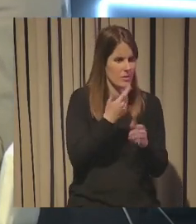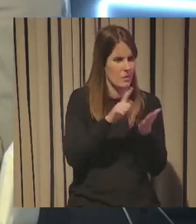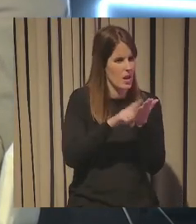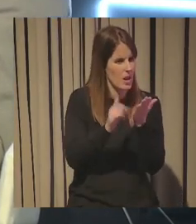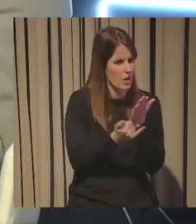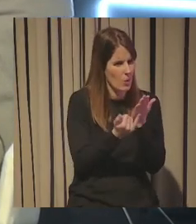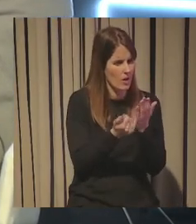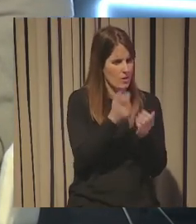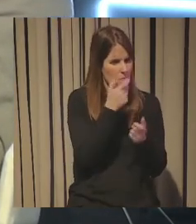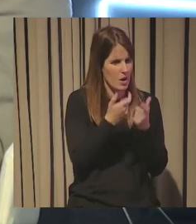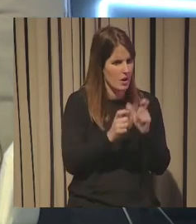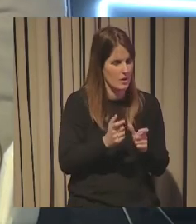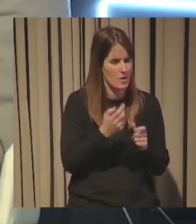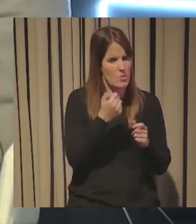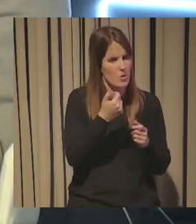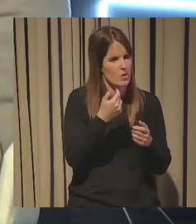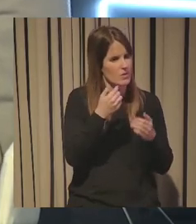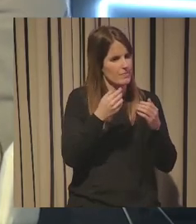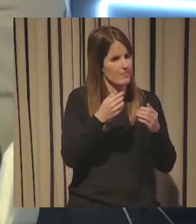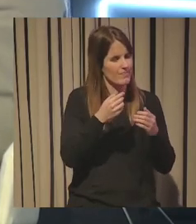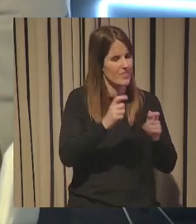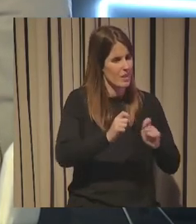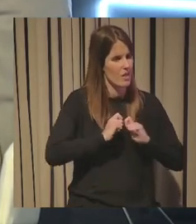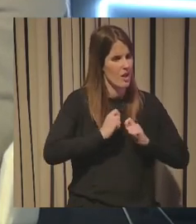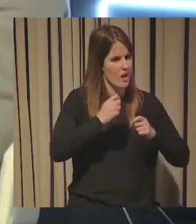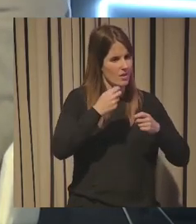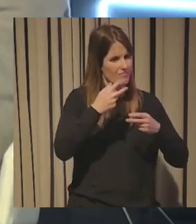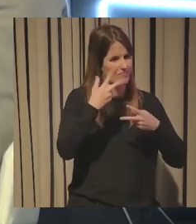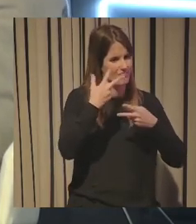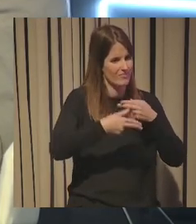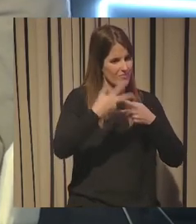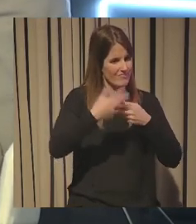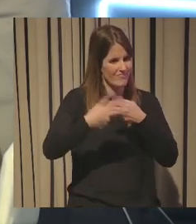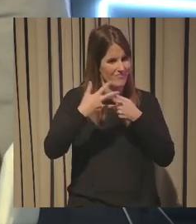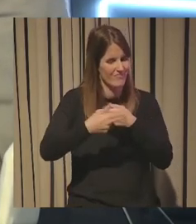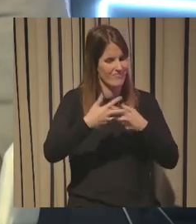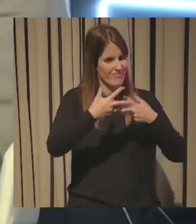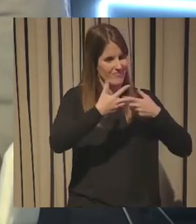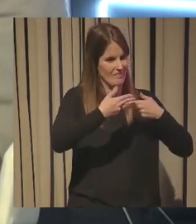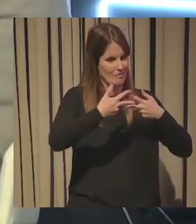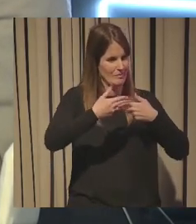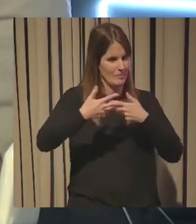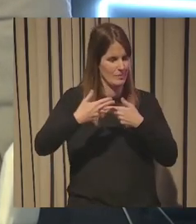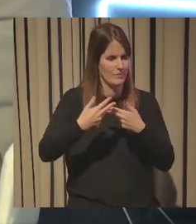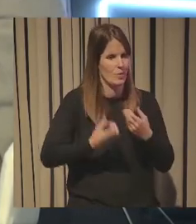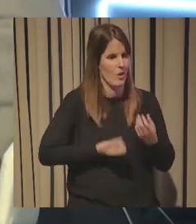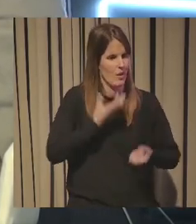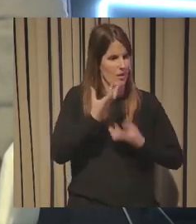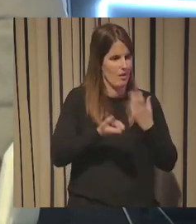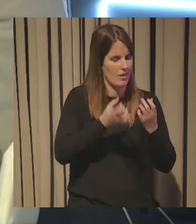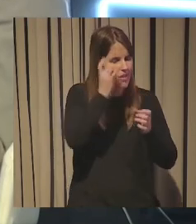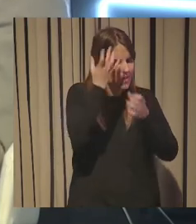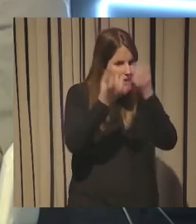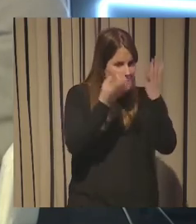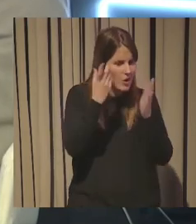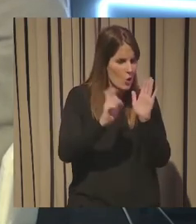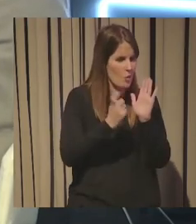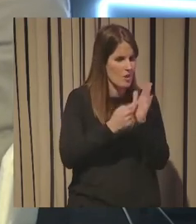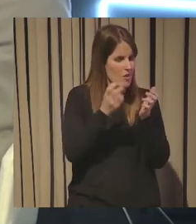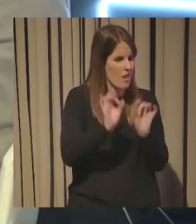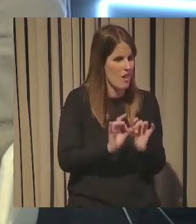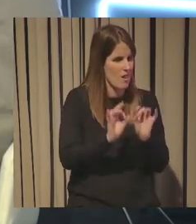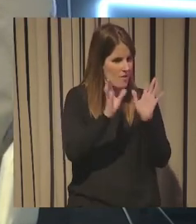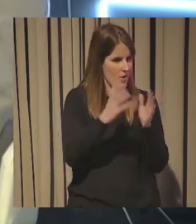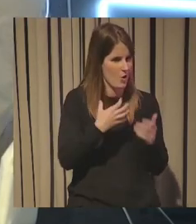utilizamos yo creo que ya nos está capando un poco no nos permitimos tampoco no nos dejamos ser todo lo creativos o innovadores que podríamos ser de forma